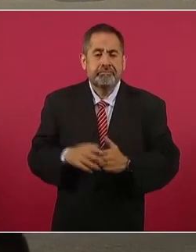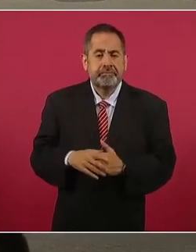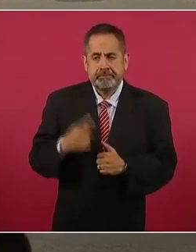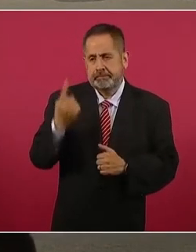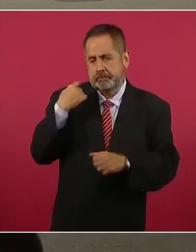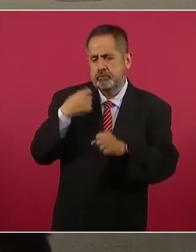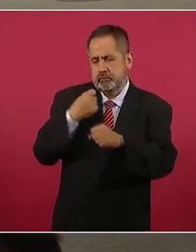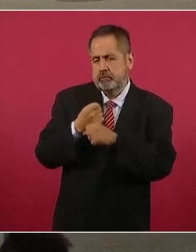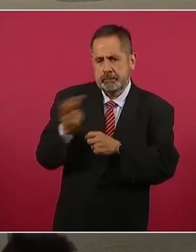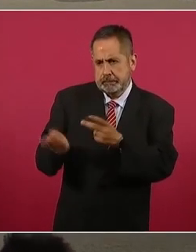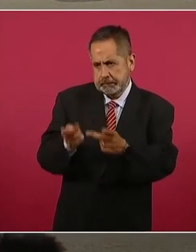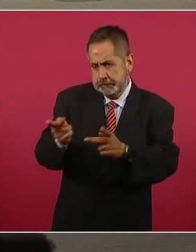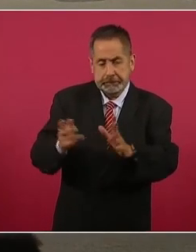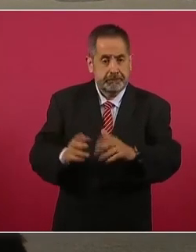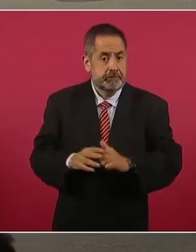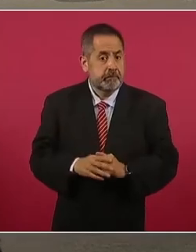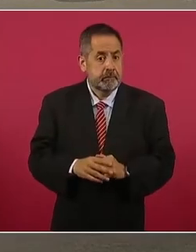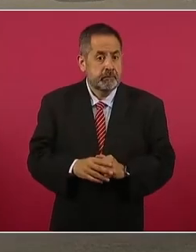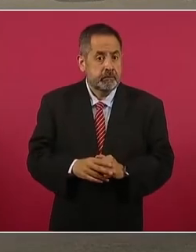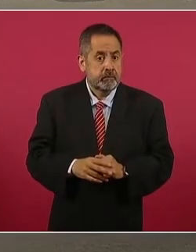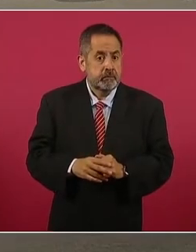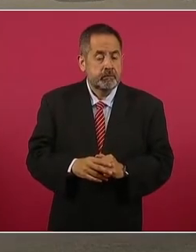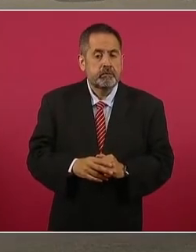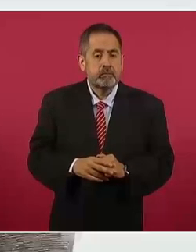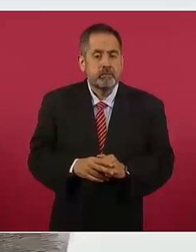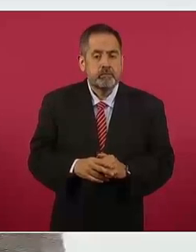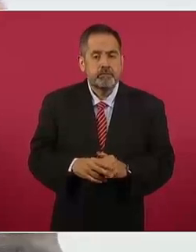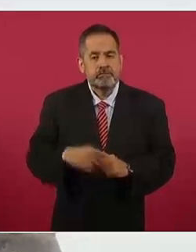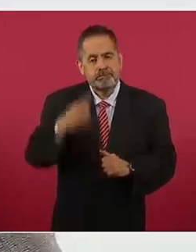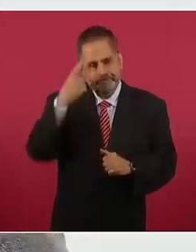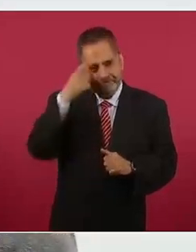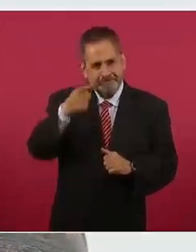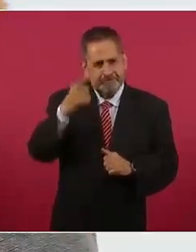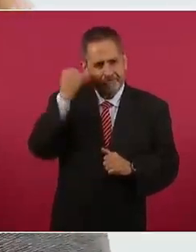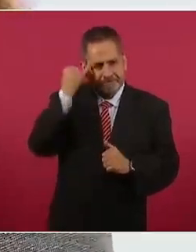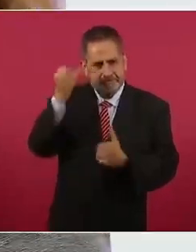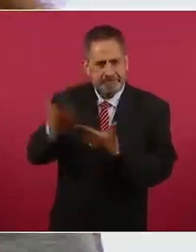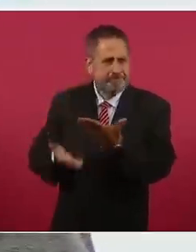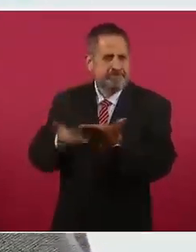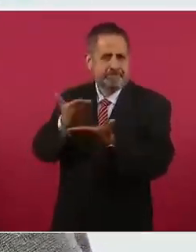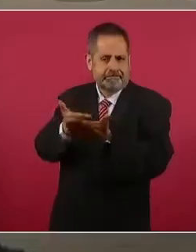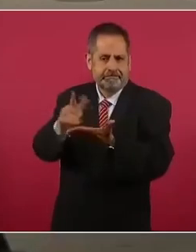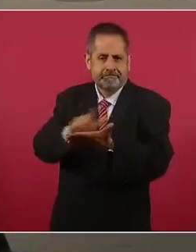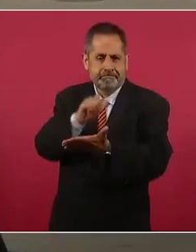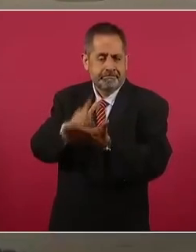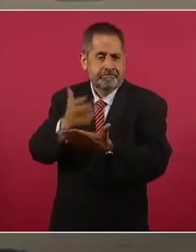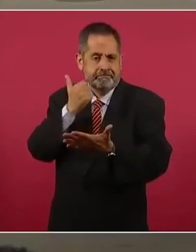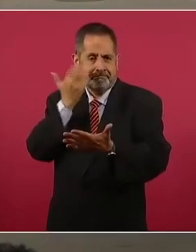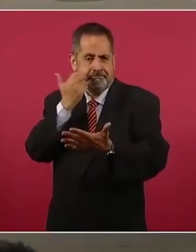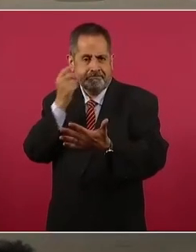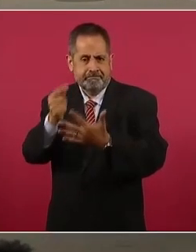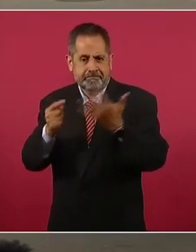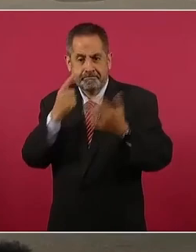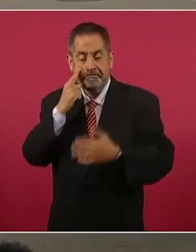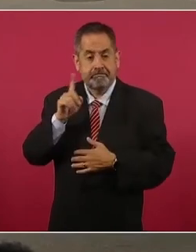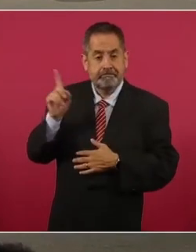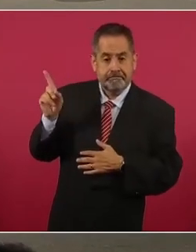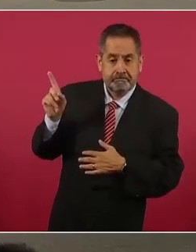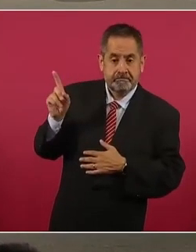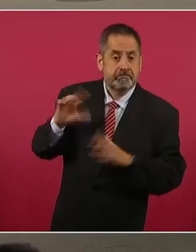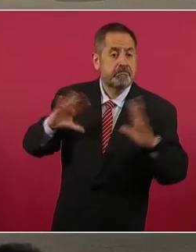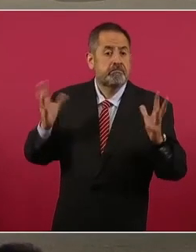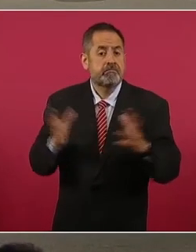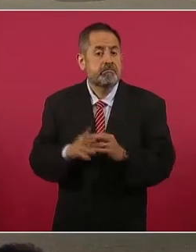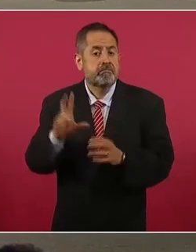Sobre las iniciativas legislativas, aquí están, estas son